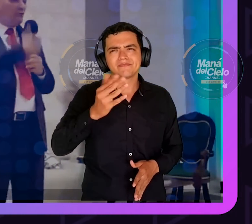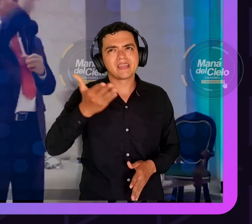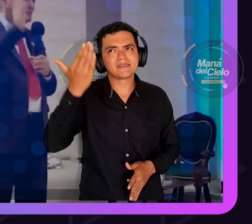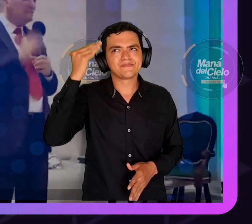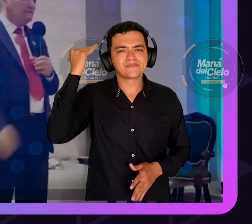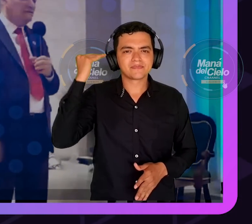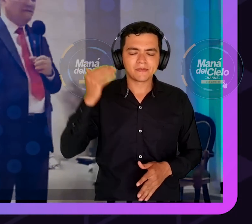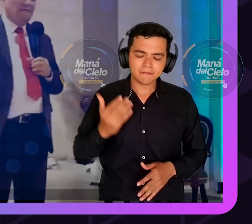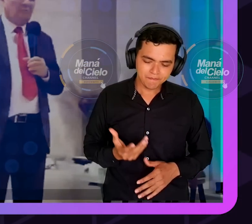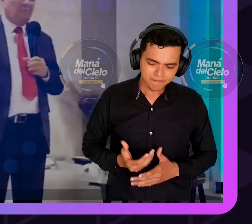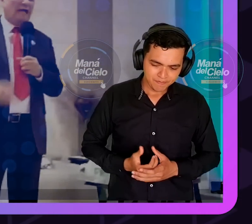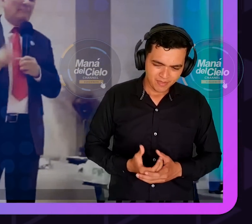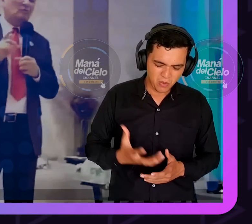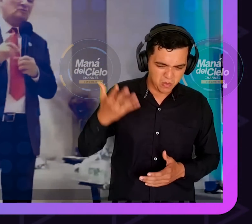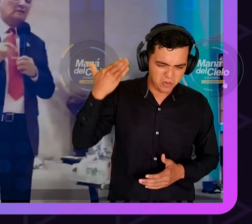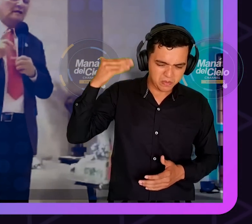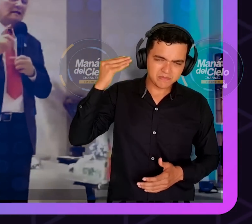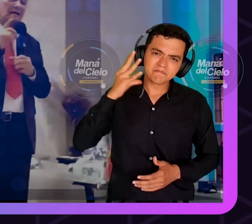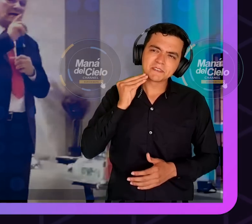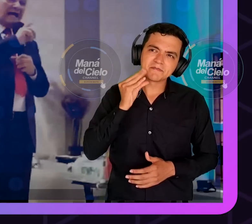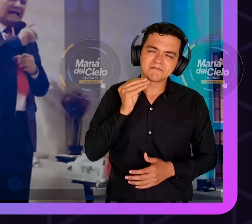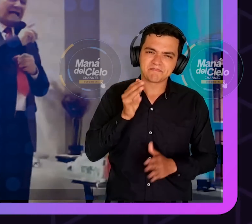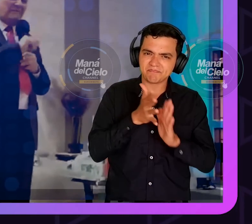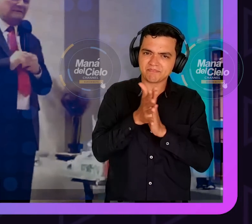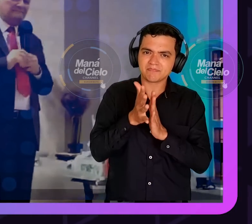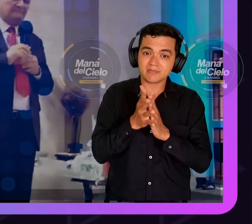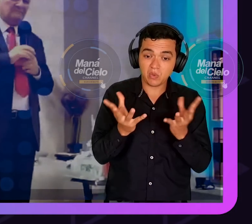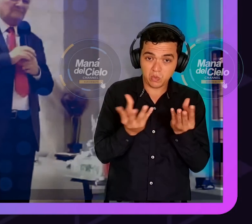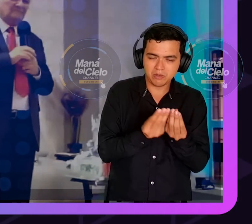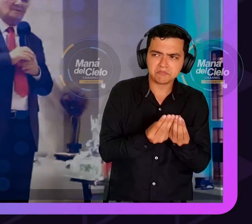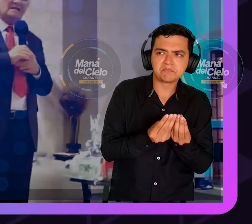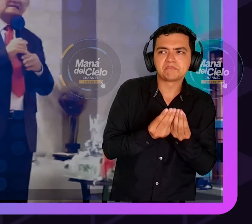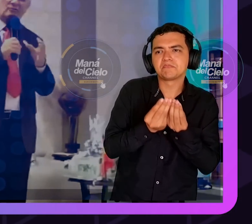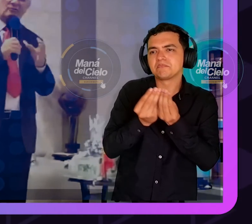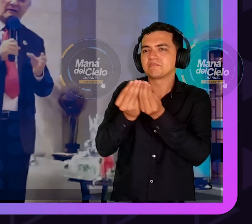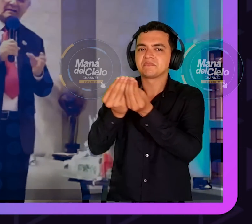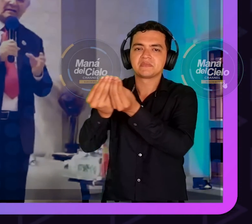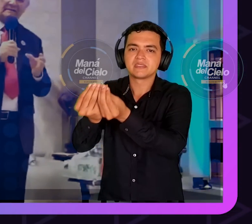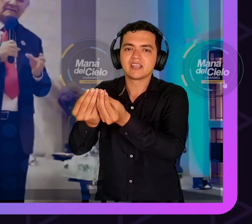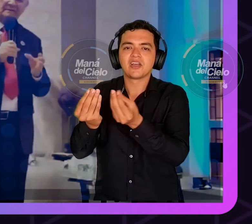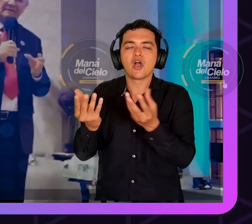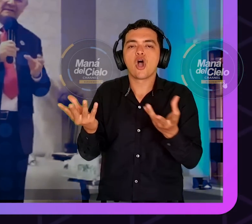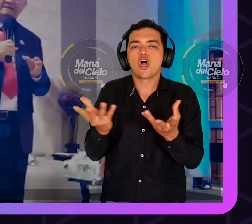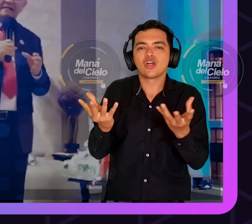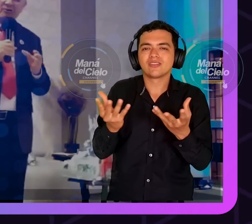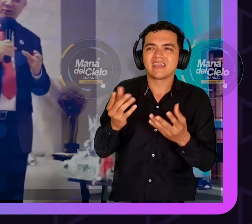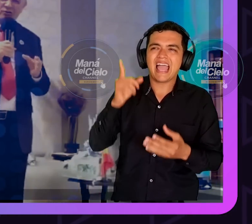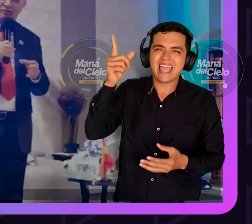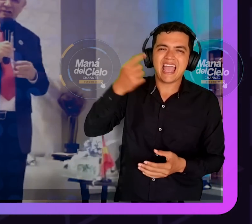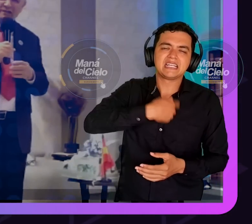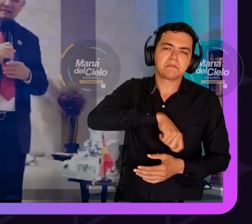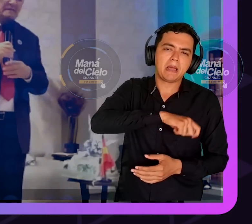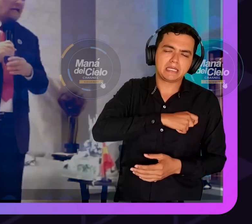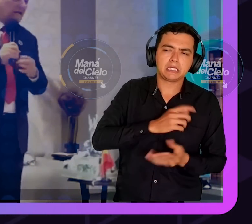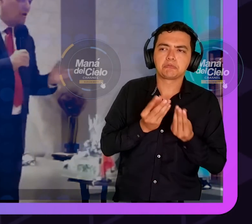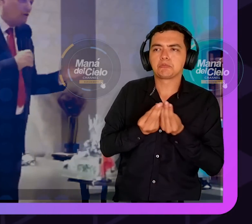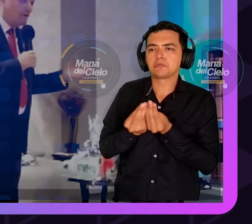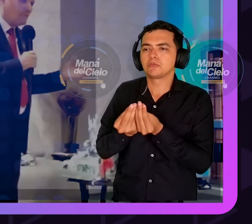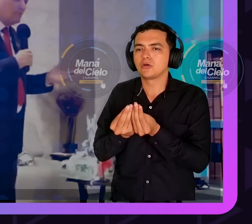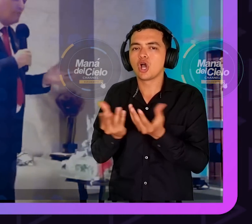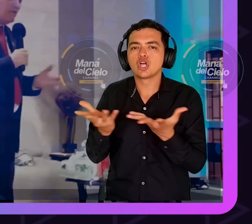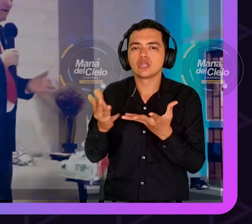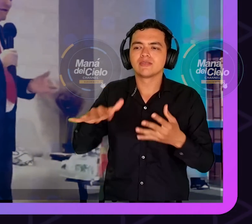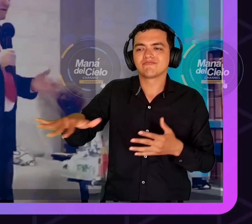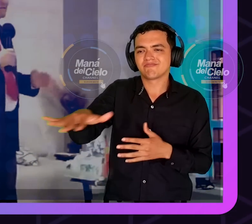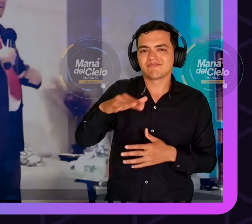fuimos. Pero llegamos a Calamar y se dañó la barca. De noche. Salimos a comer porque